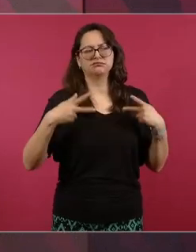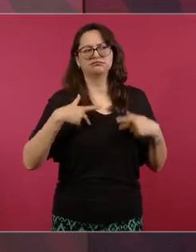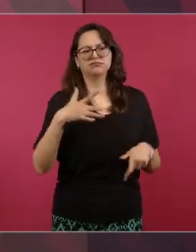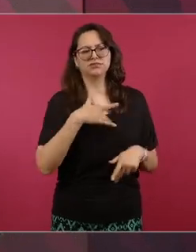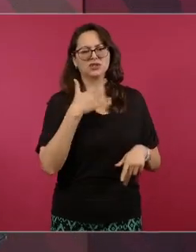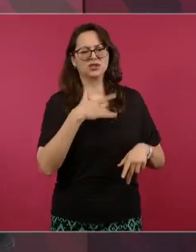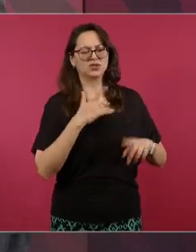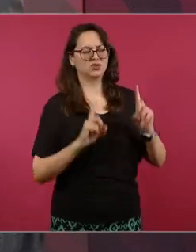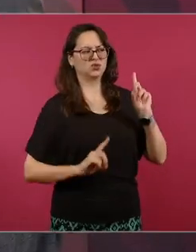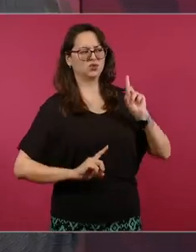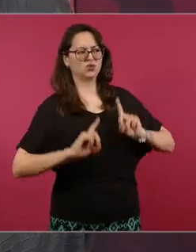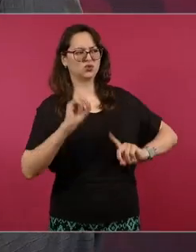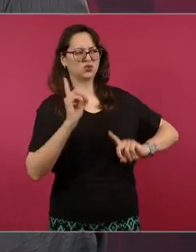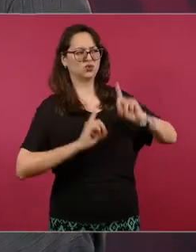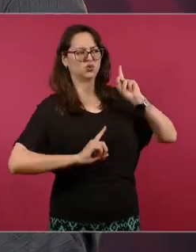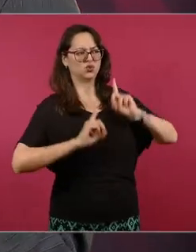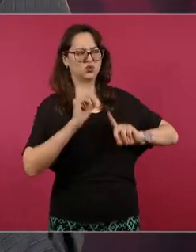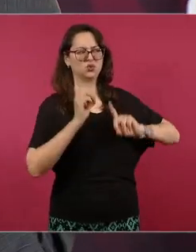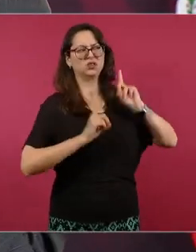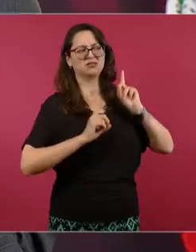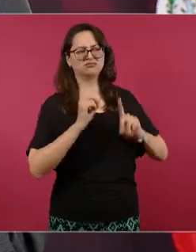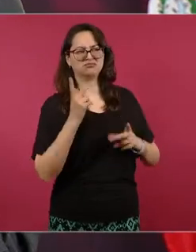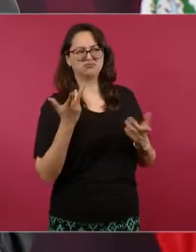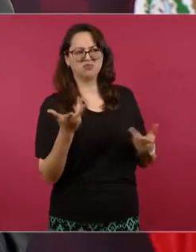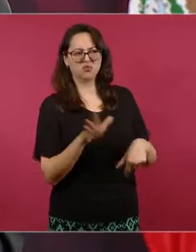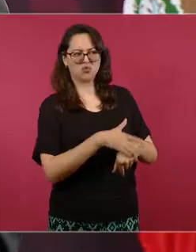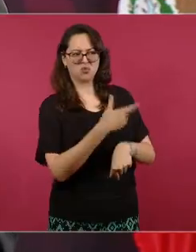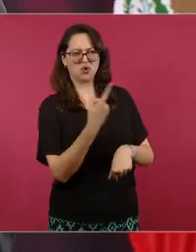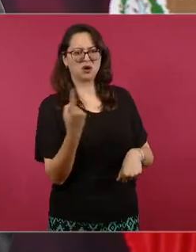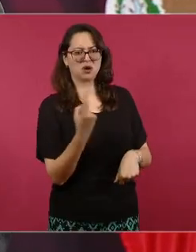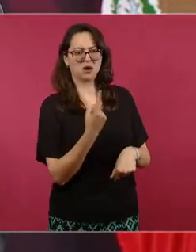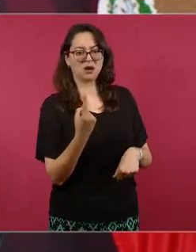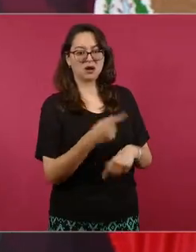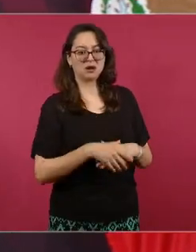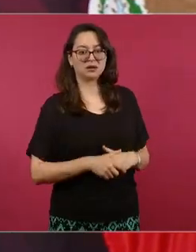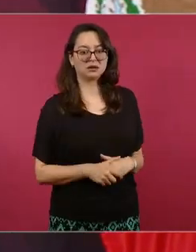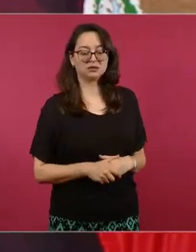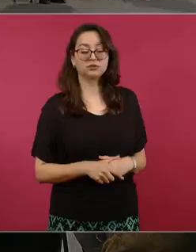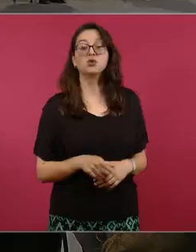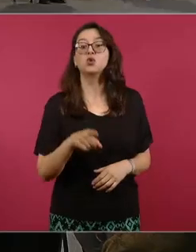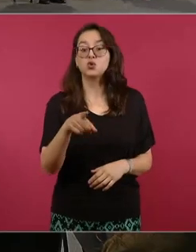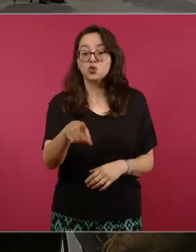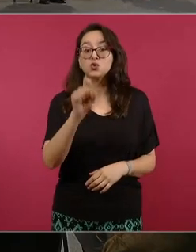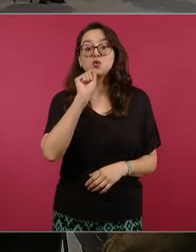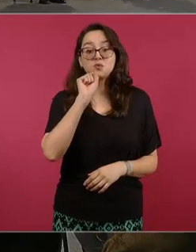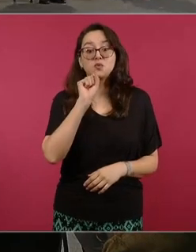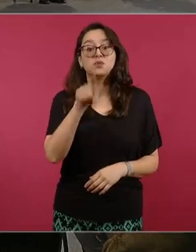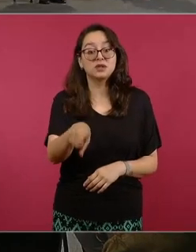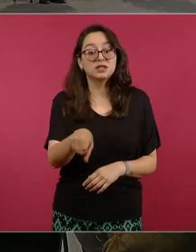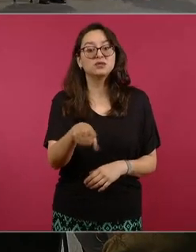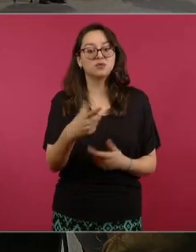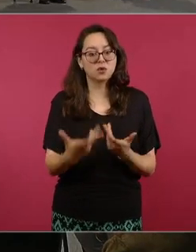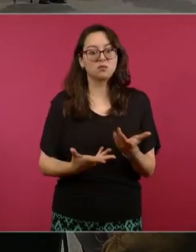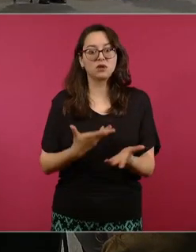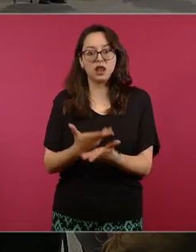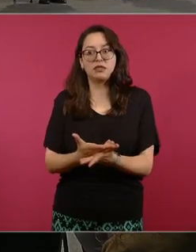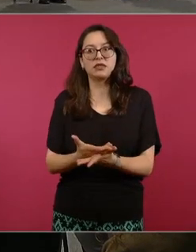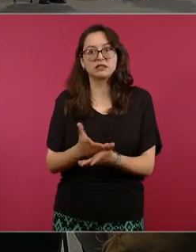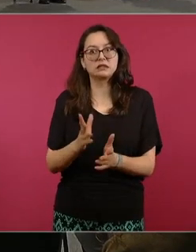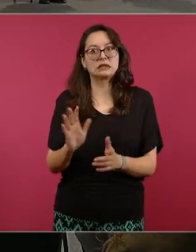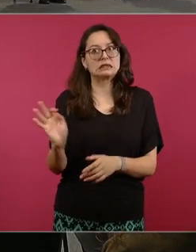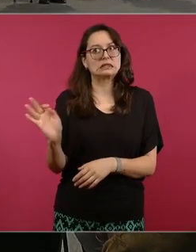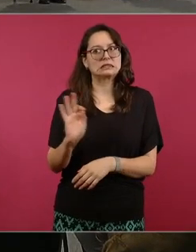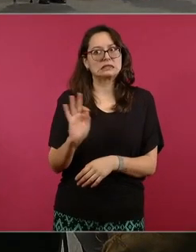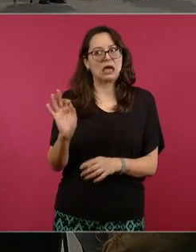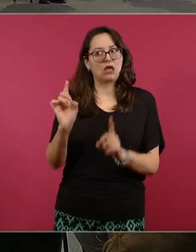tú mismo lo planteaste yo lo sí sí sí tú mismo lo planteaste o